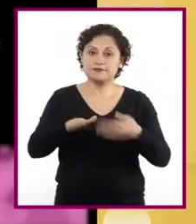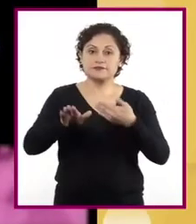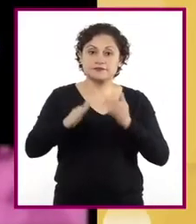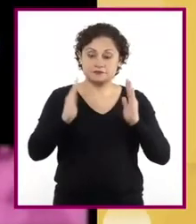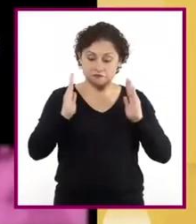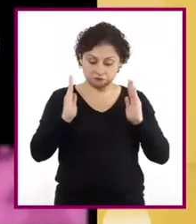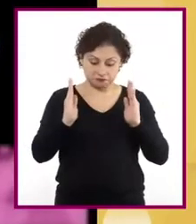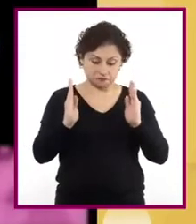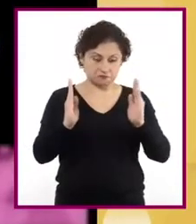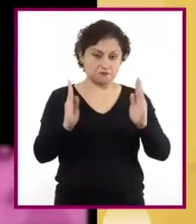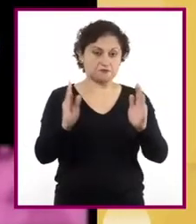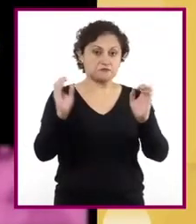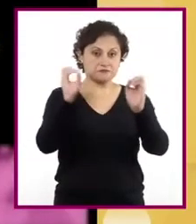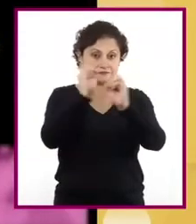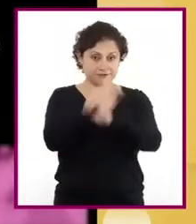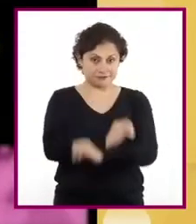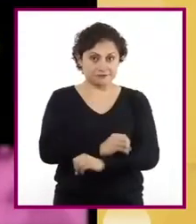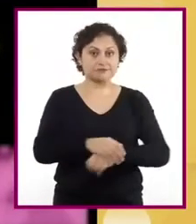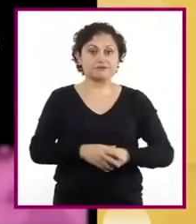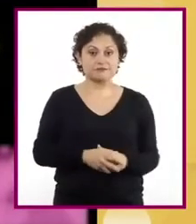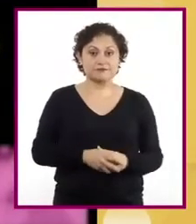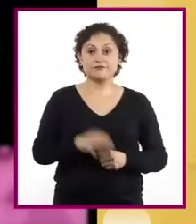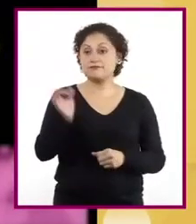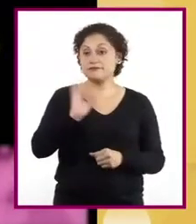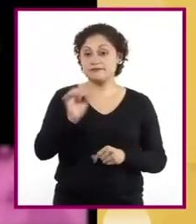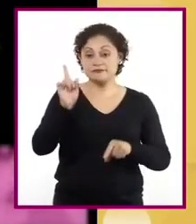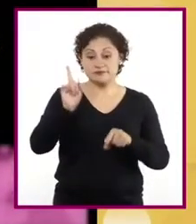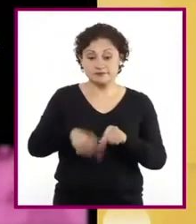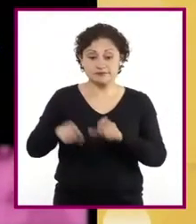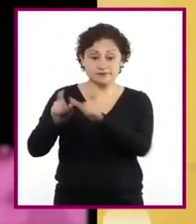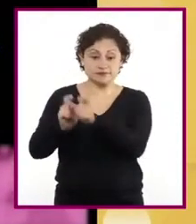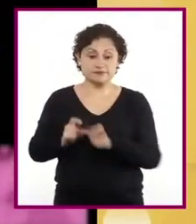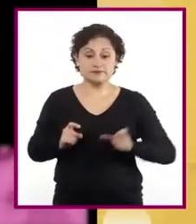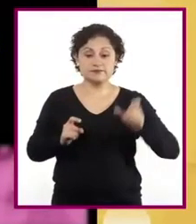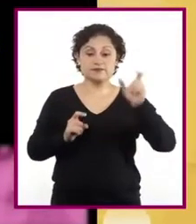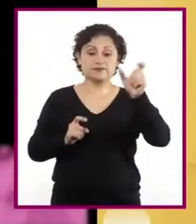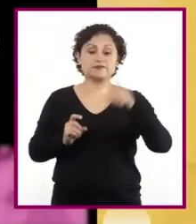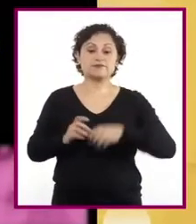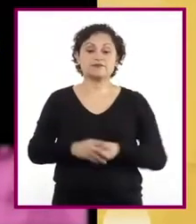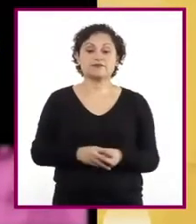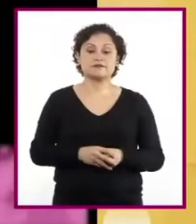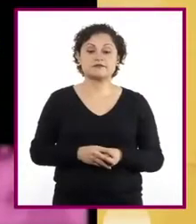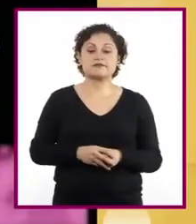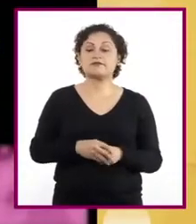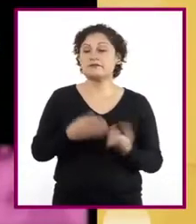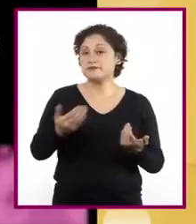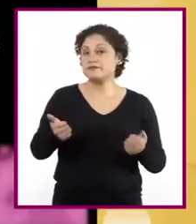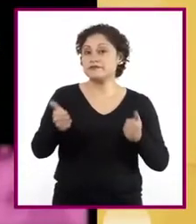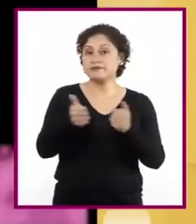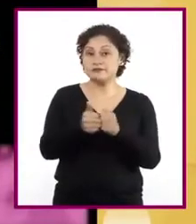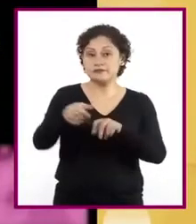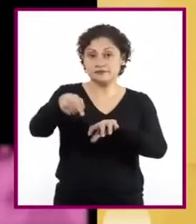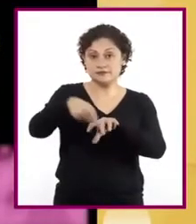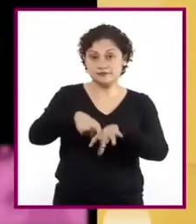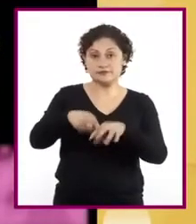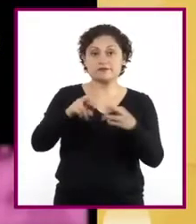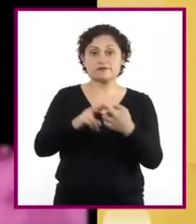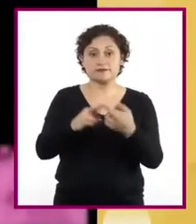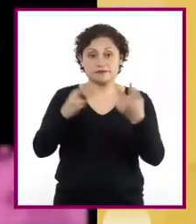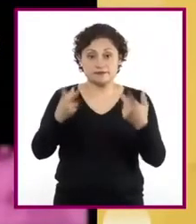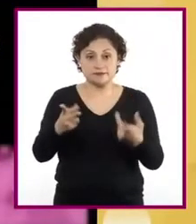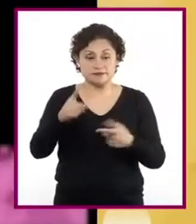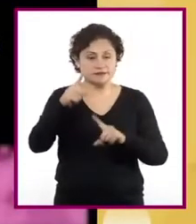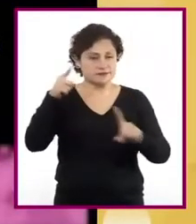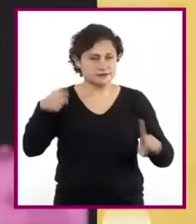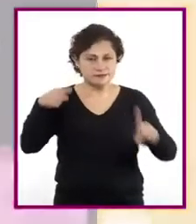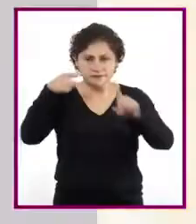oscuro. Si cambiamos esa frase explicativa por, con los huaraches rotos, ¿en qué crees que se quiere